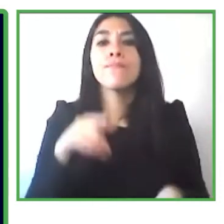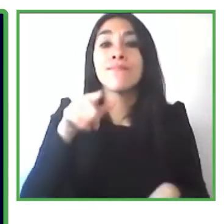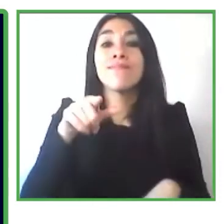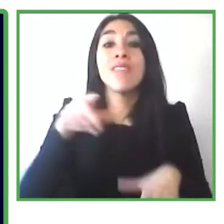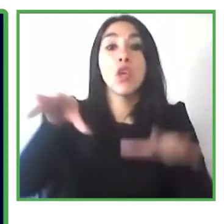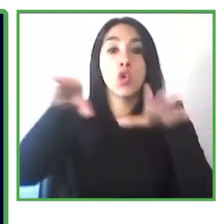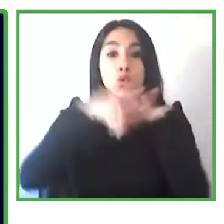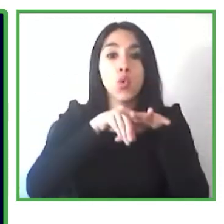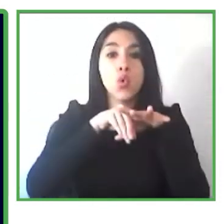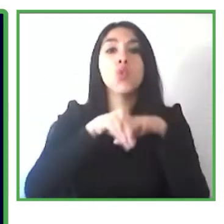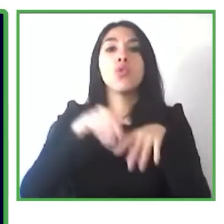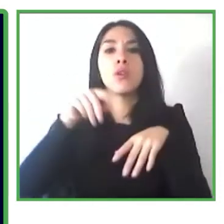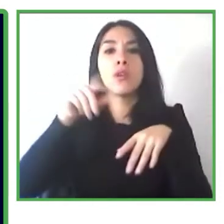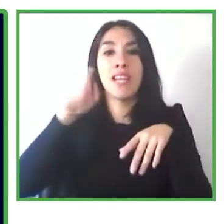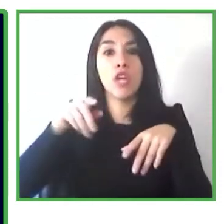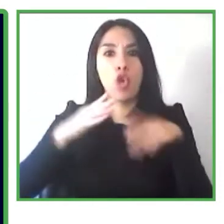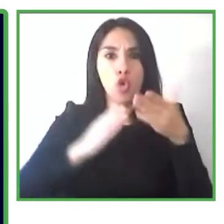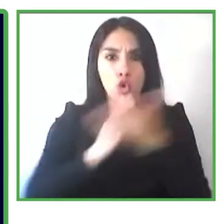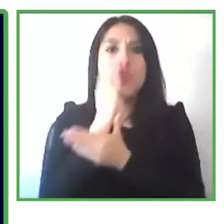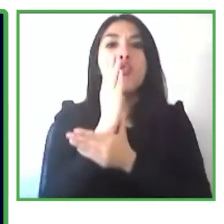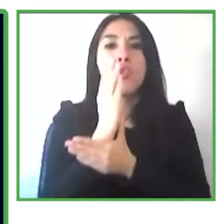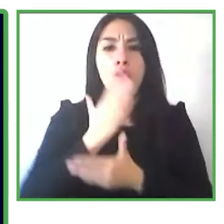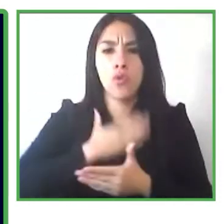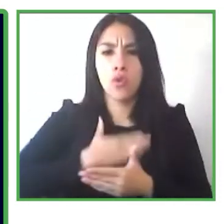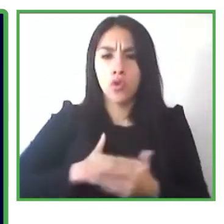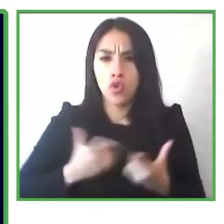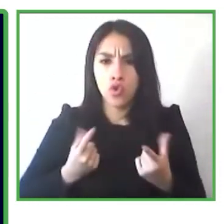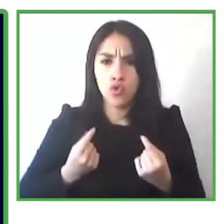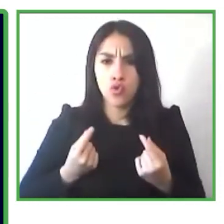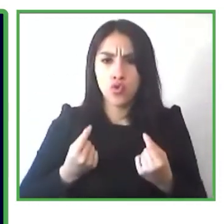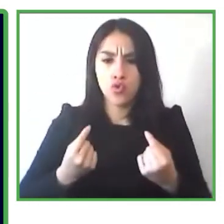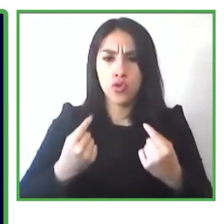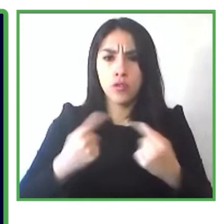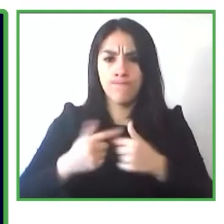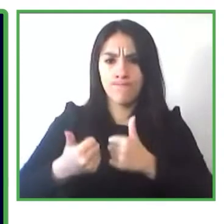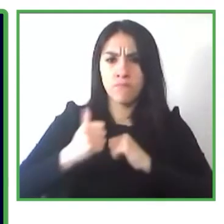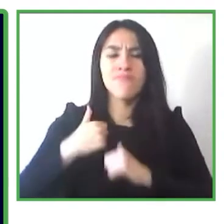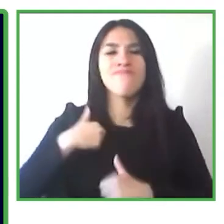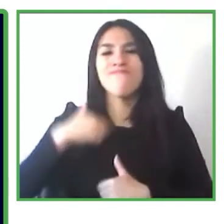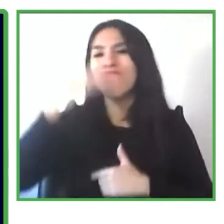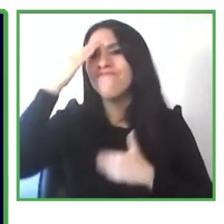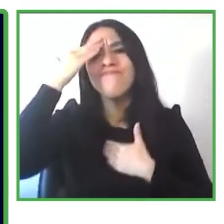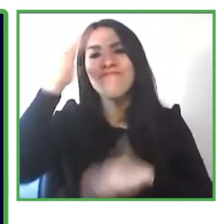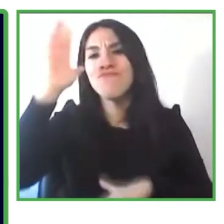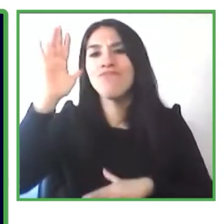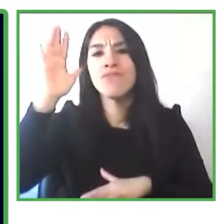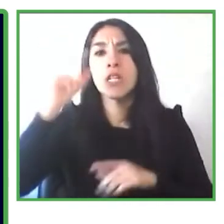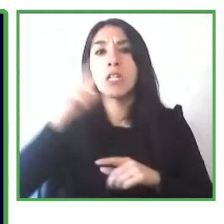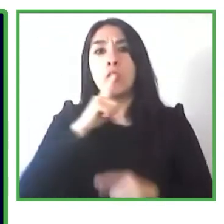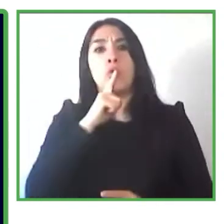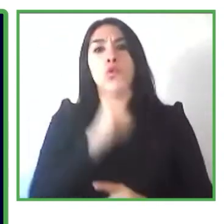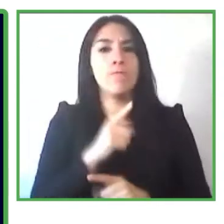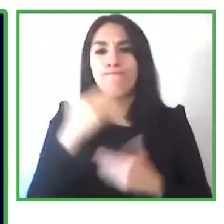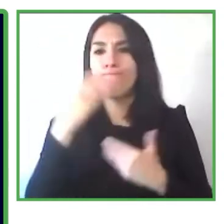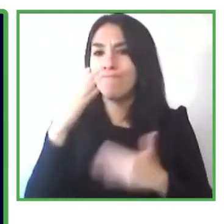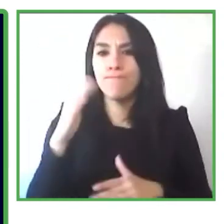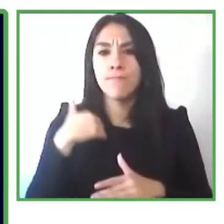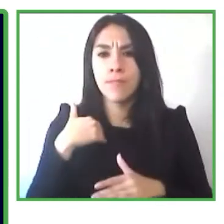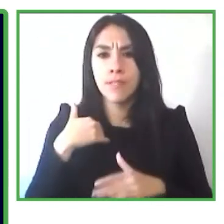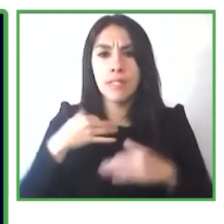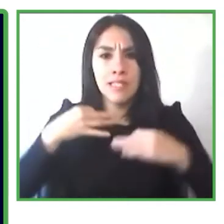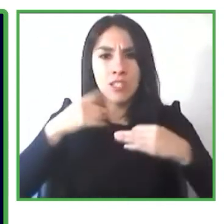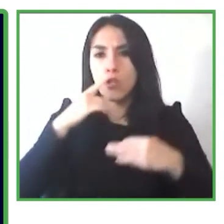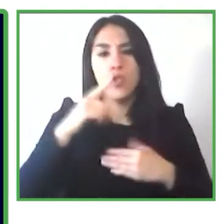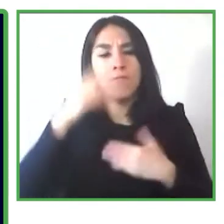correcto o no y que por sobre todo les asegure que el esfuerzo que están realizando es el adecuado y por